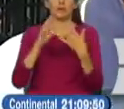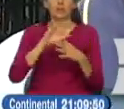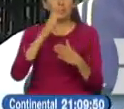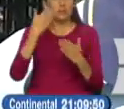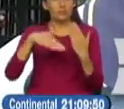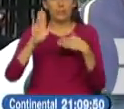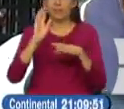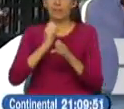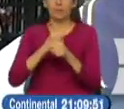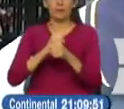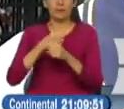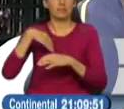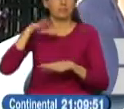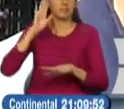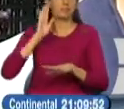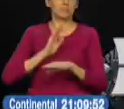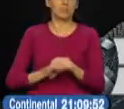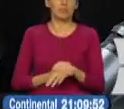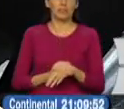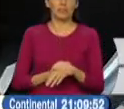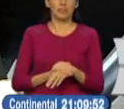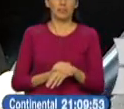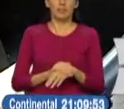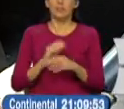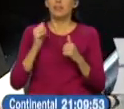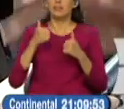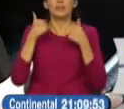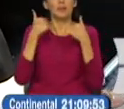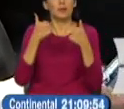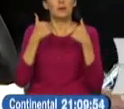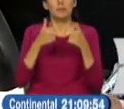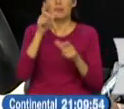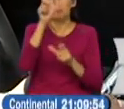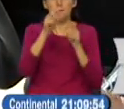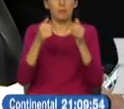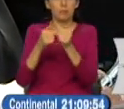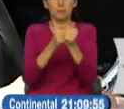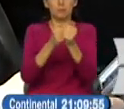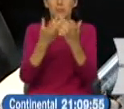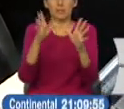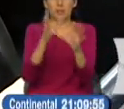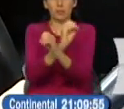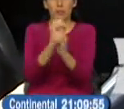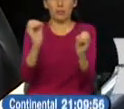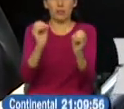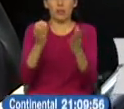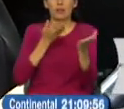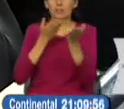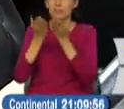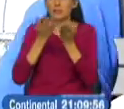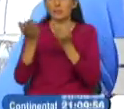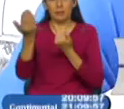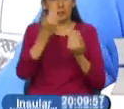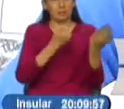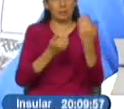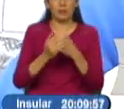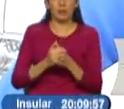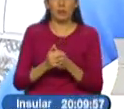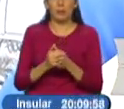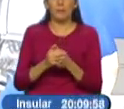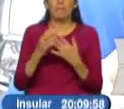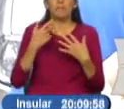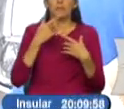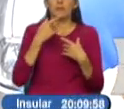hace tiempo, nunca deberían haber habido esto de aquí. Excelente, porque ahí ya no tenemos mucho tráfico y podemos servirles mejor a los clientes. Estamos súper